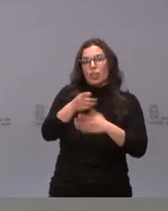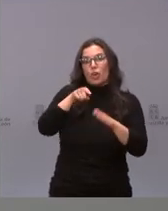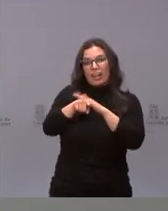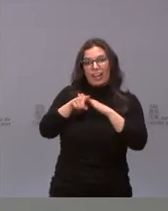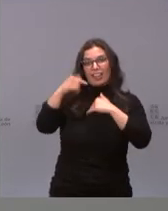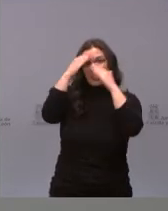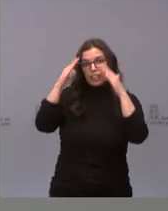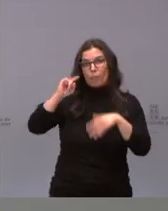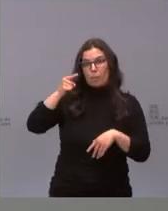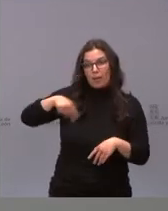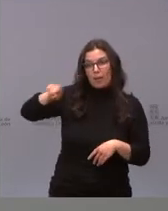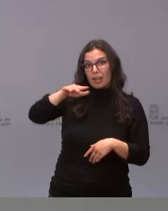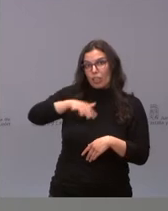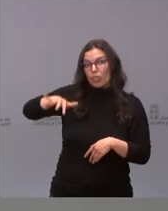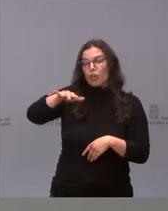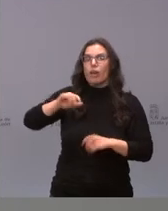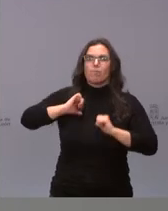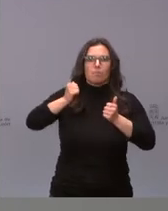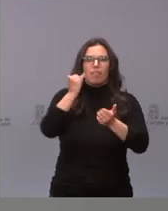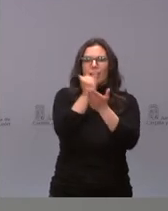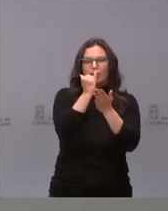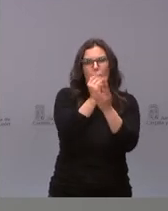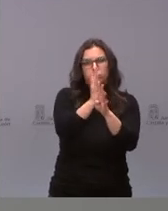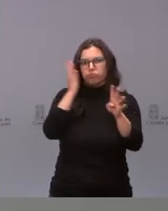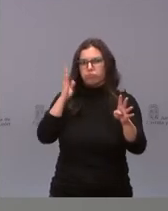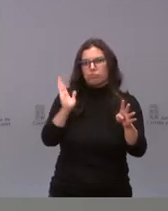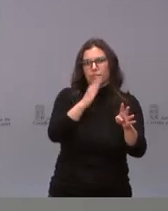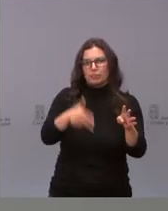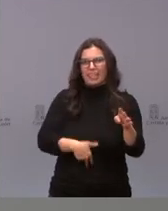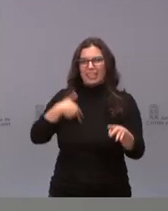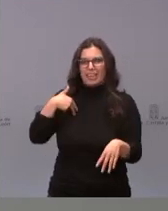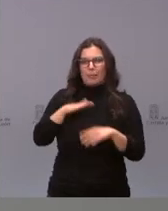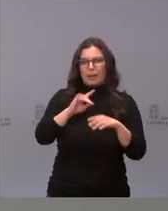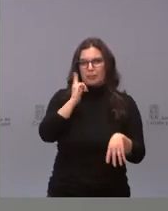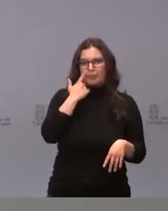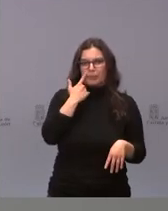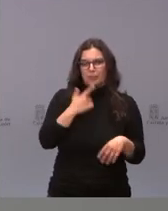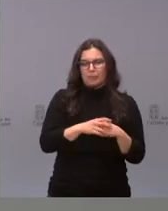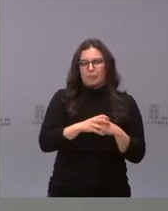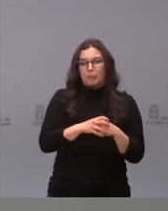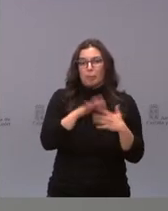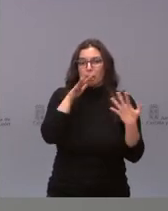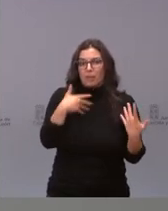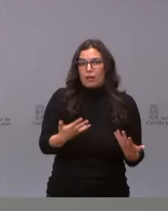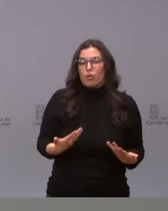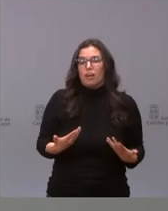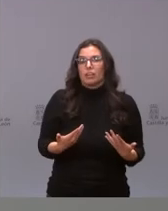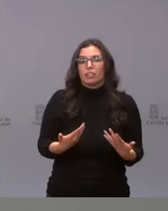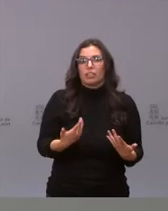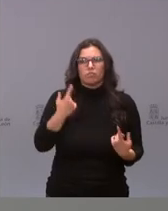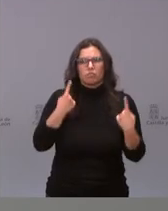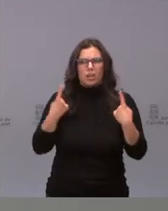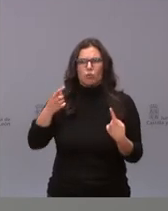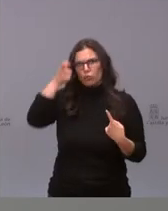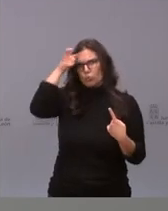primaria que pongan en marcha los cribados selectivos en esos sitios. Ahora mismo hay unos cuantos